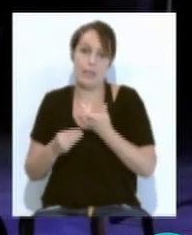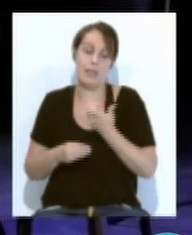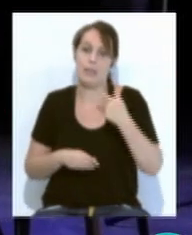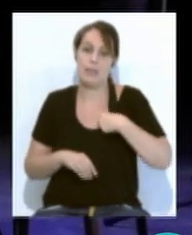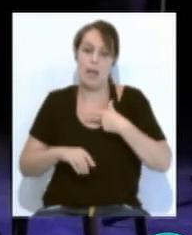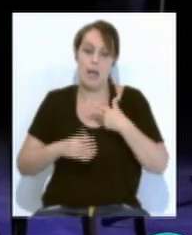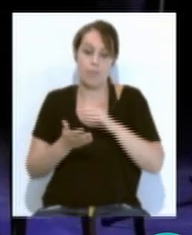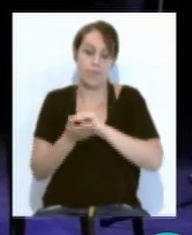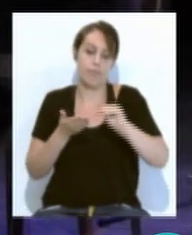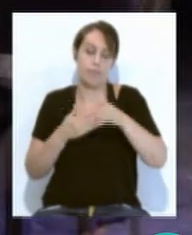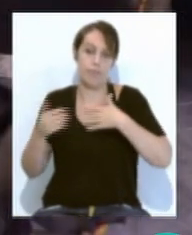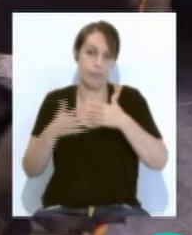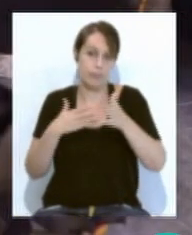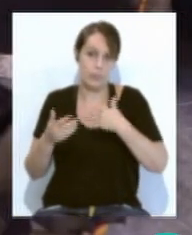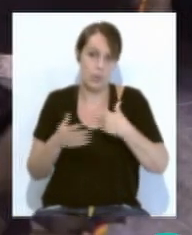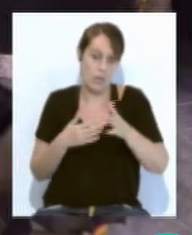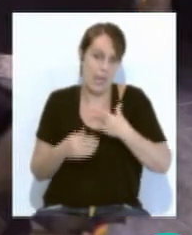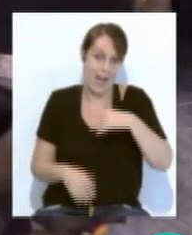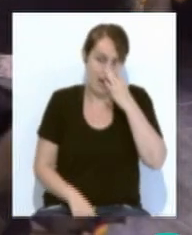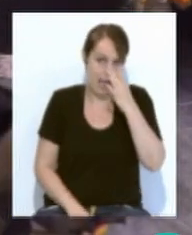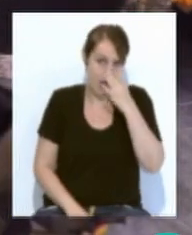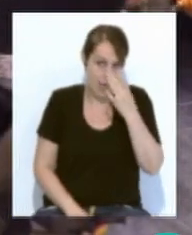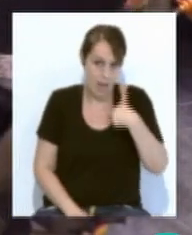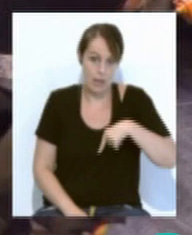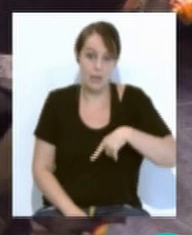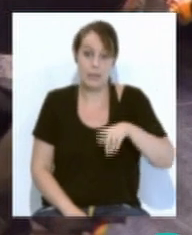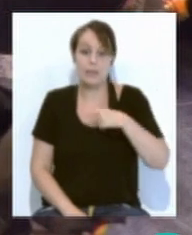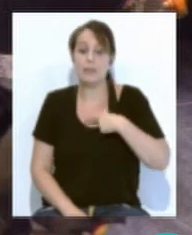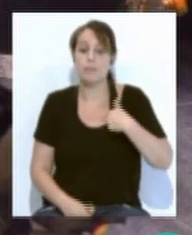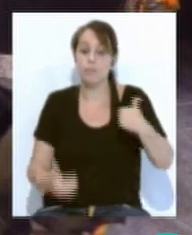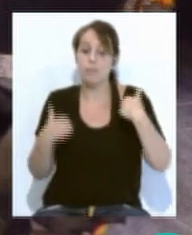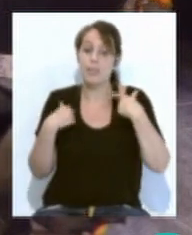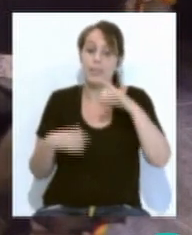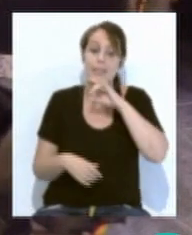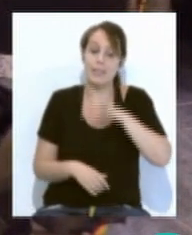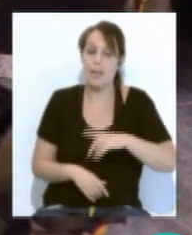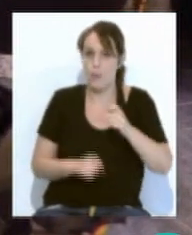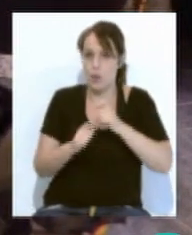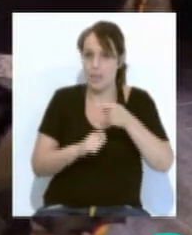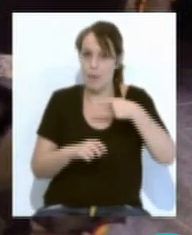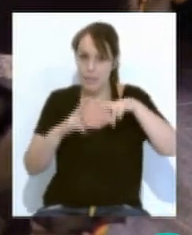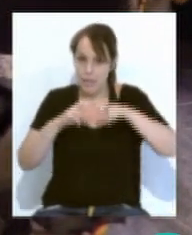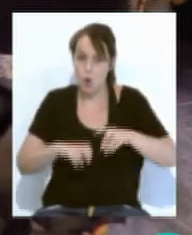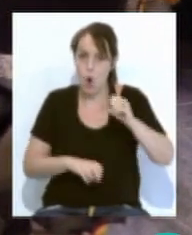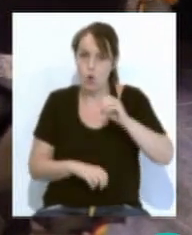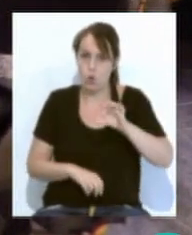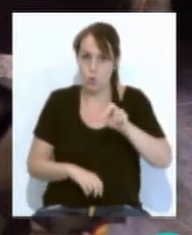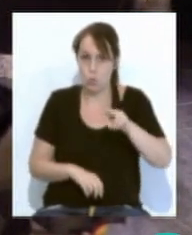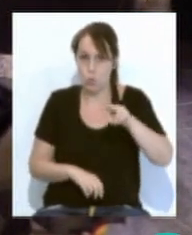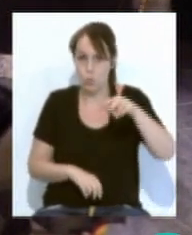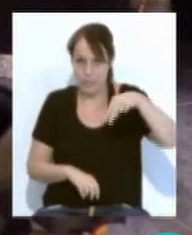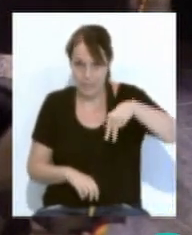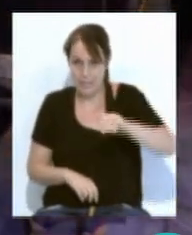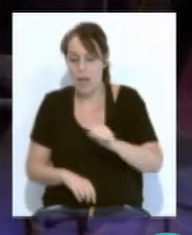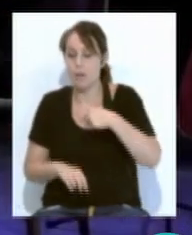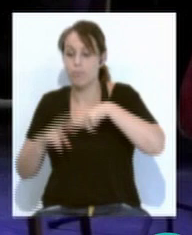del autor del Carnaval la gala fue conducida por el periodista investigador Javier Osuna y el historiador Santiago Moreno que